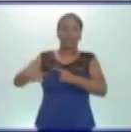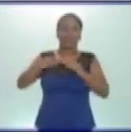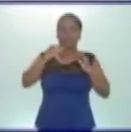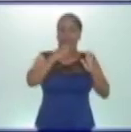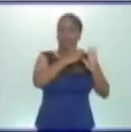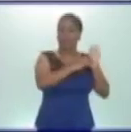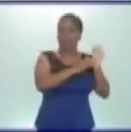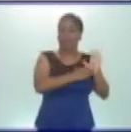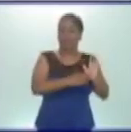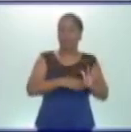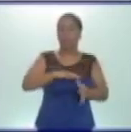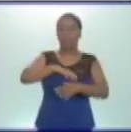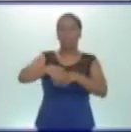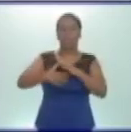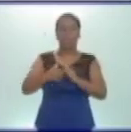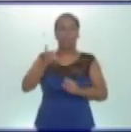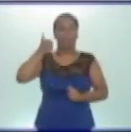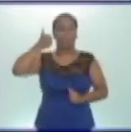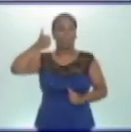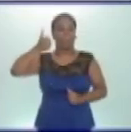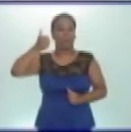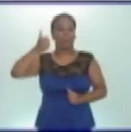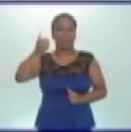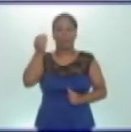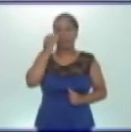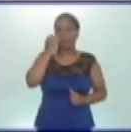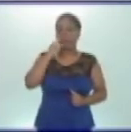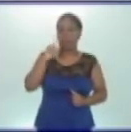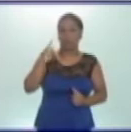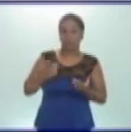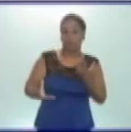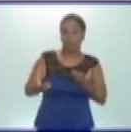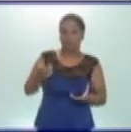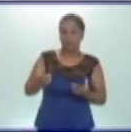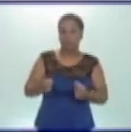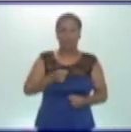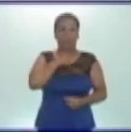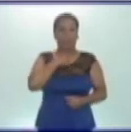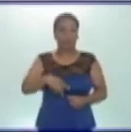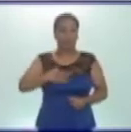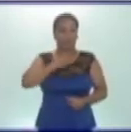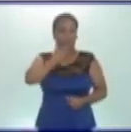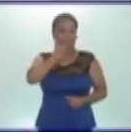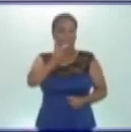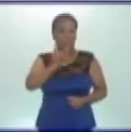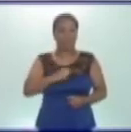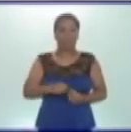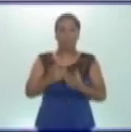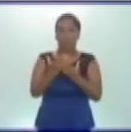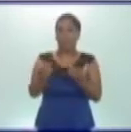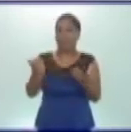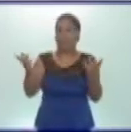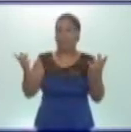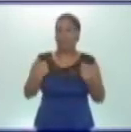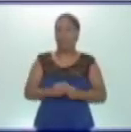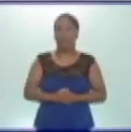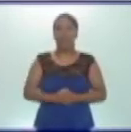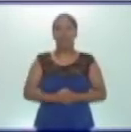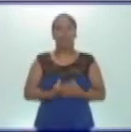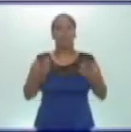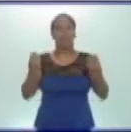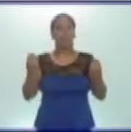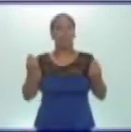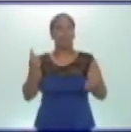Lavar bien los alimentos que se consumen crudos, como es el caso de las frutas, los vegetales. Pues muchas veces